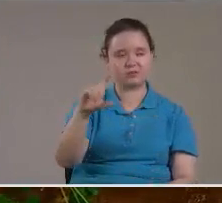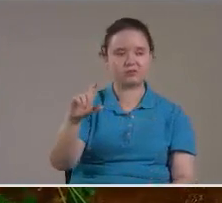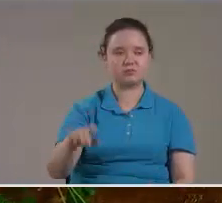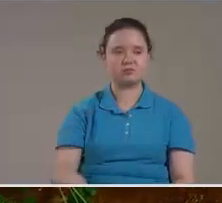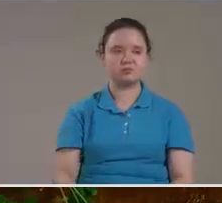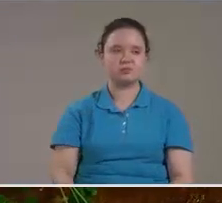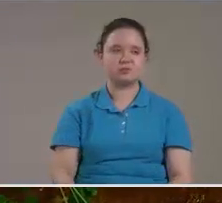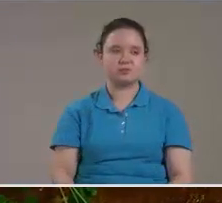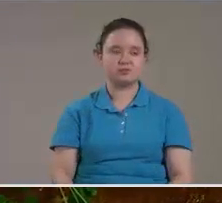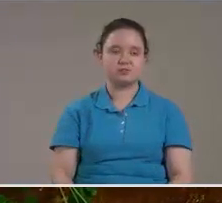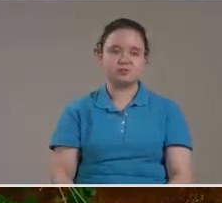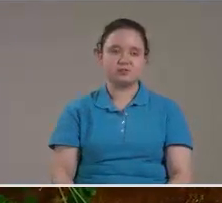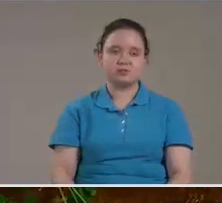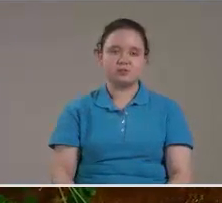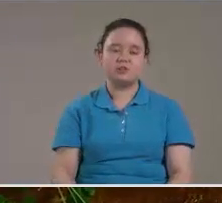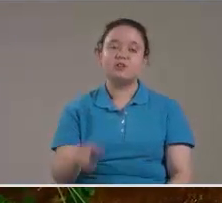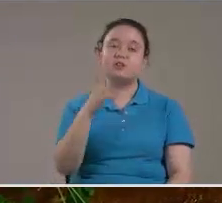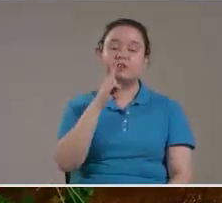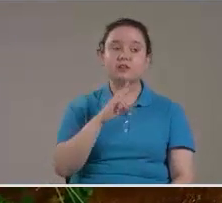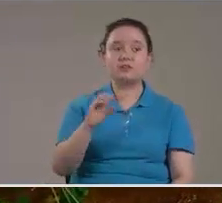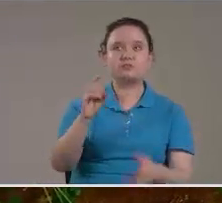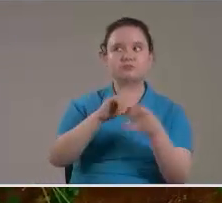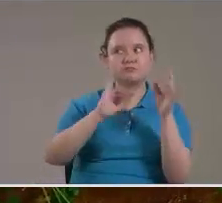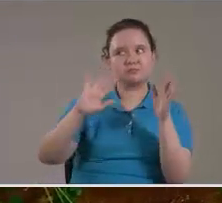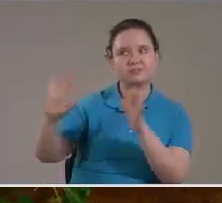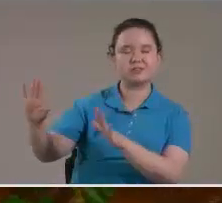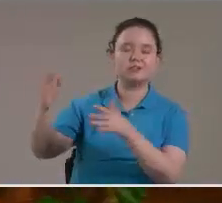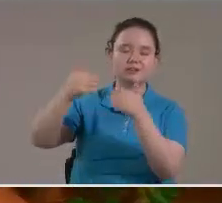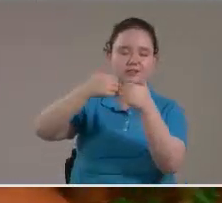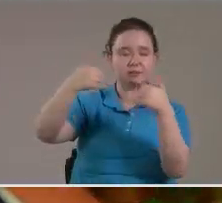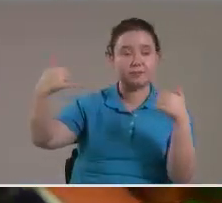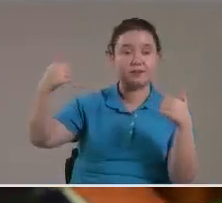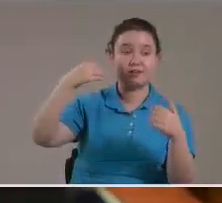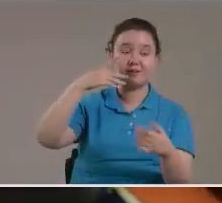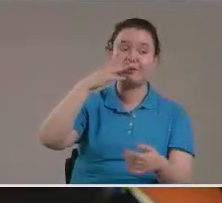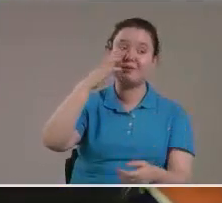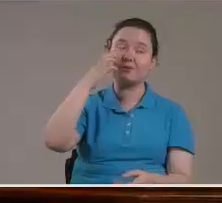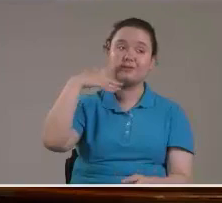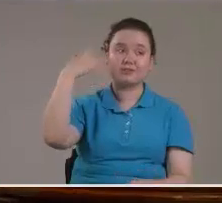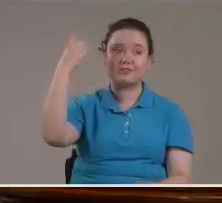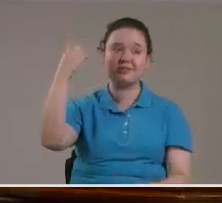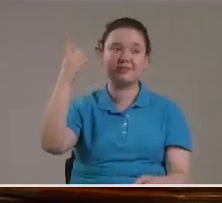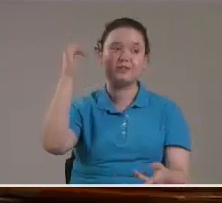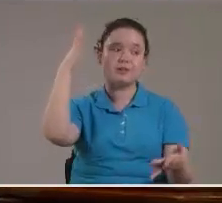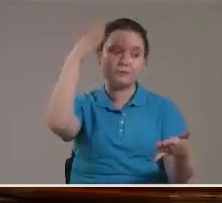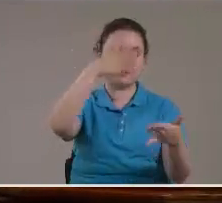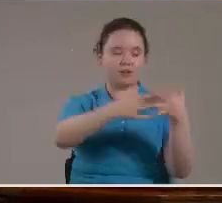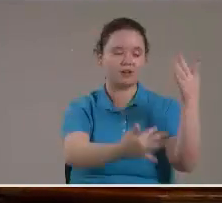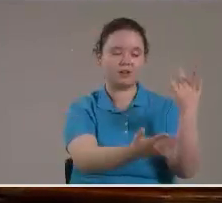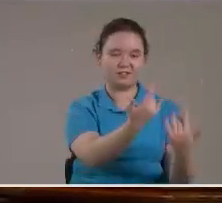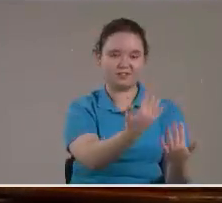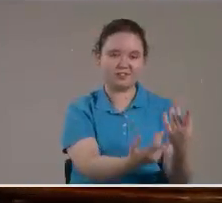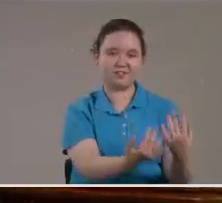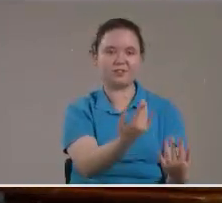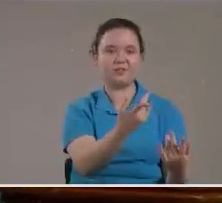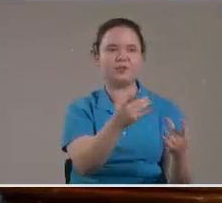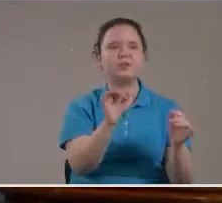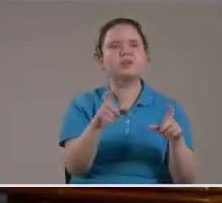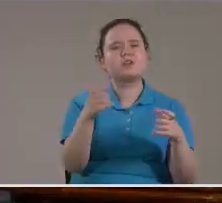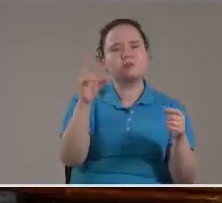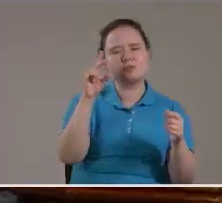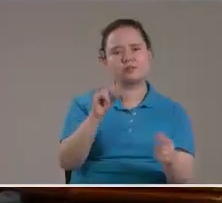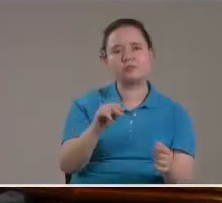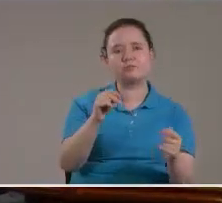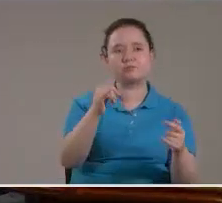padre Y el hijo De ser abandonado Completamente Para poder bajar Hasta el mismo infierno ¿Cómo no va a venir Ahora a